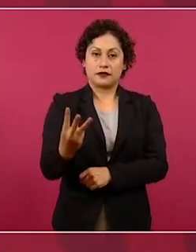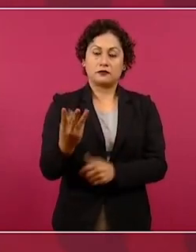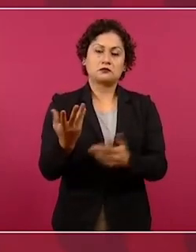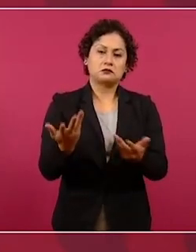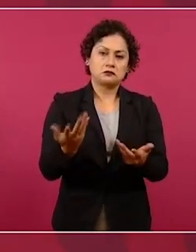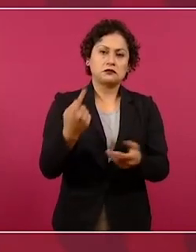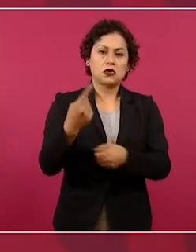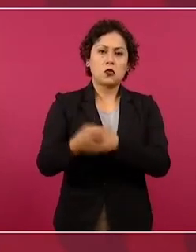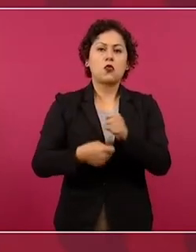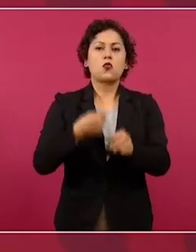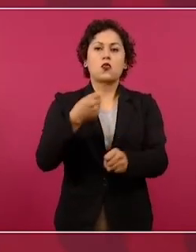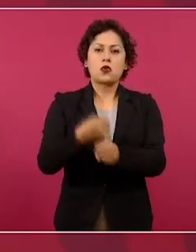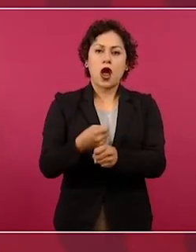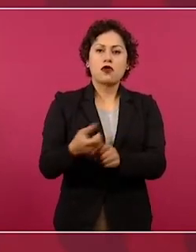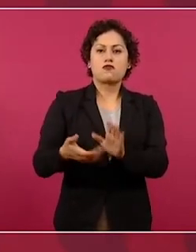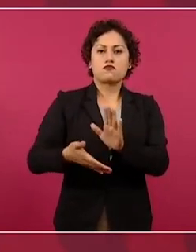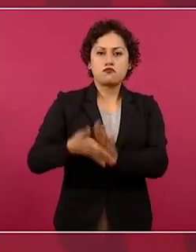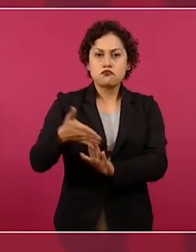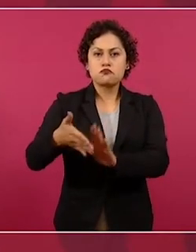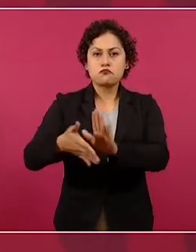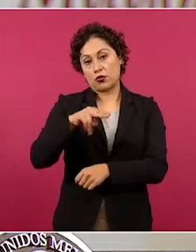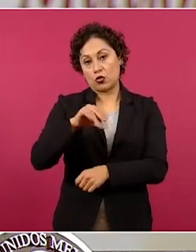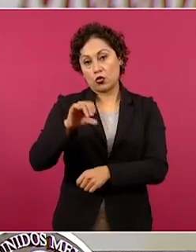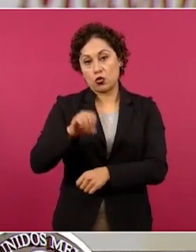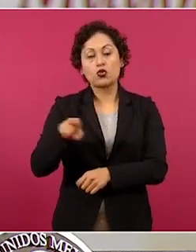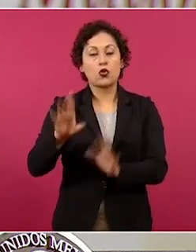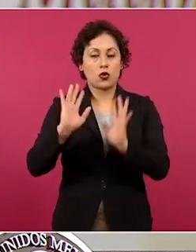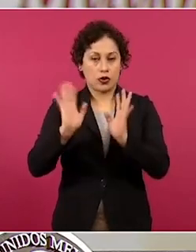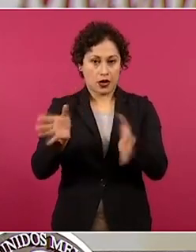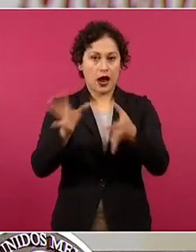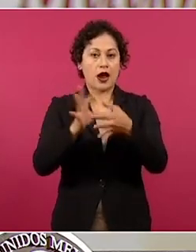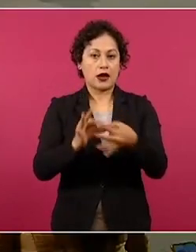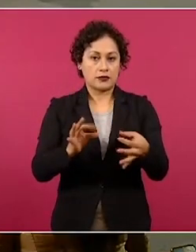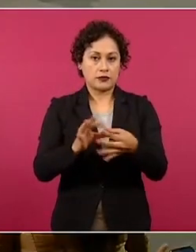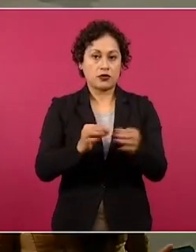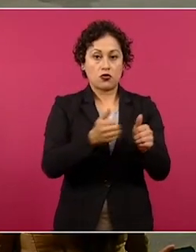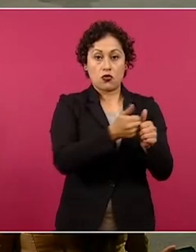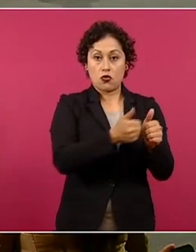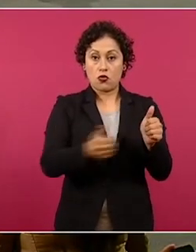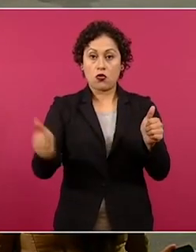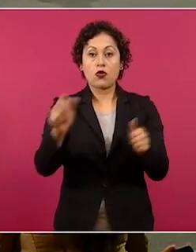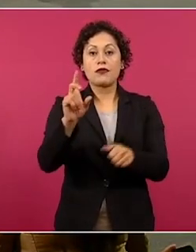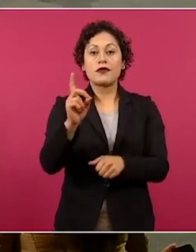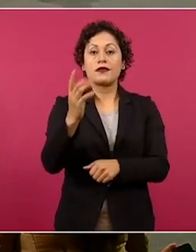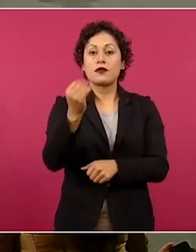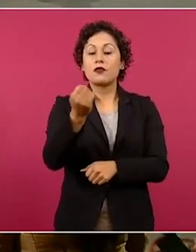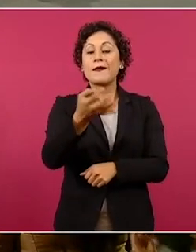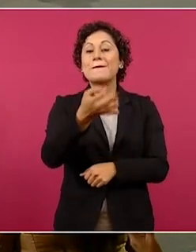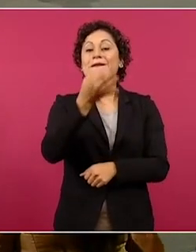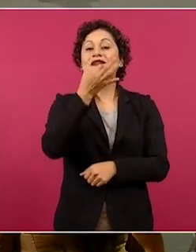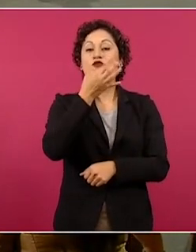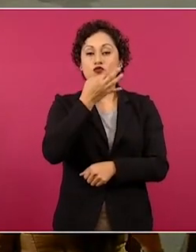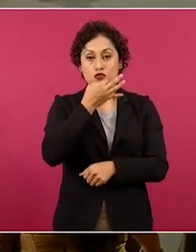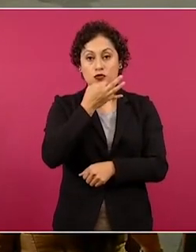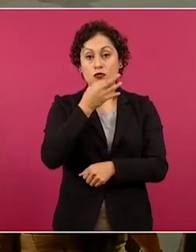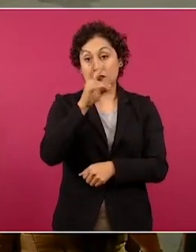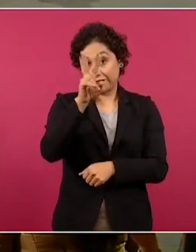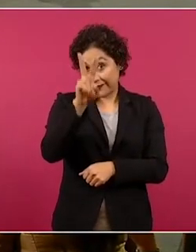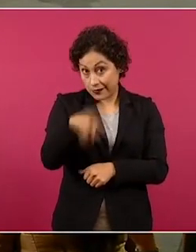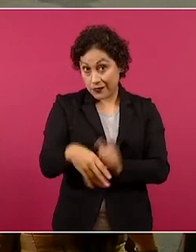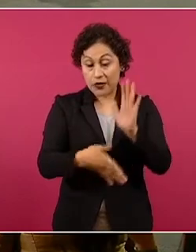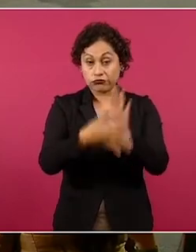subiéndonos a ese tren. El tiempo de recorrido, son 39 minutos, es un ahorro importante.